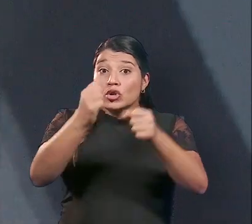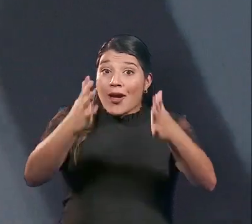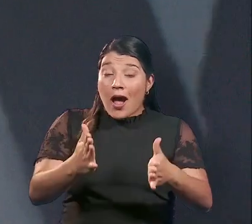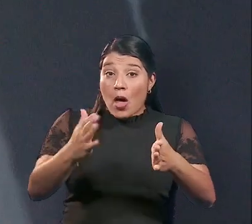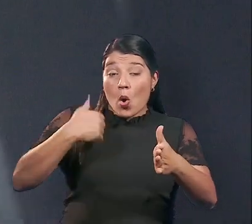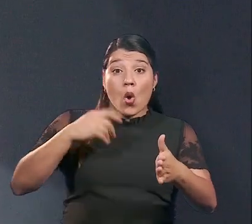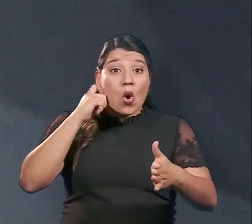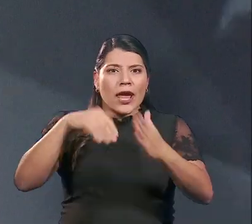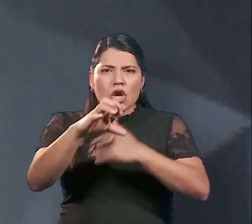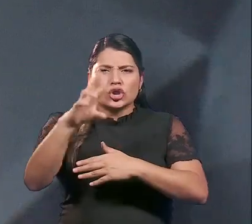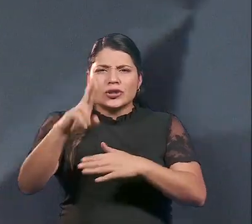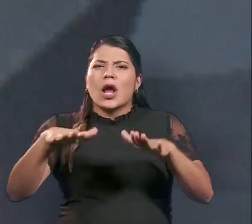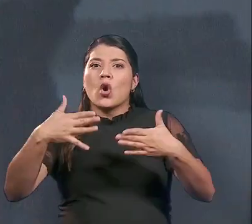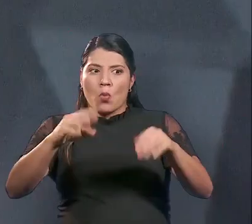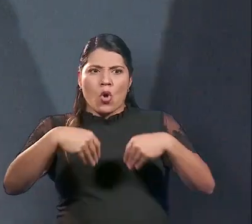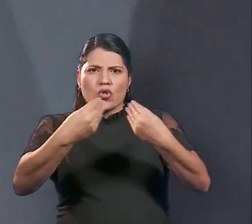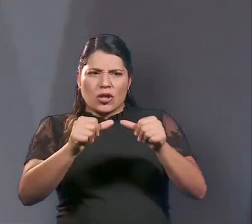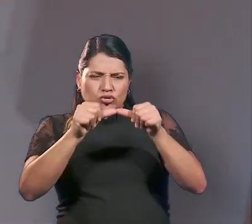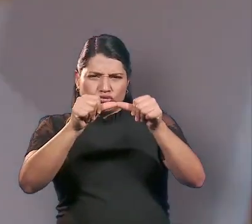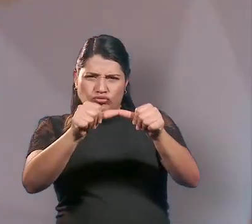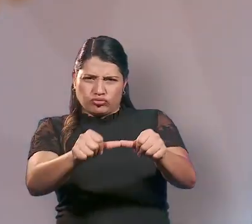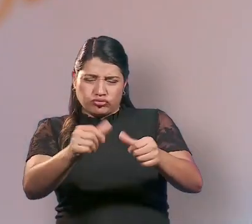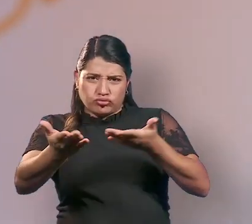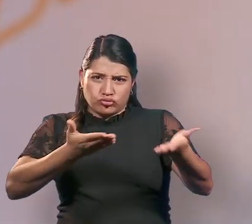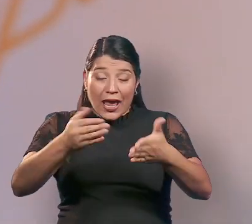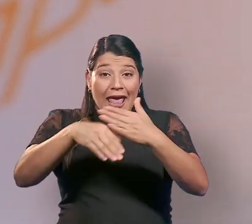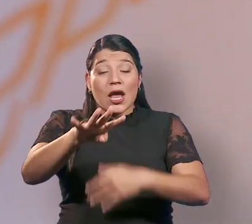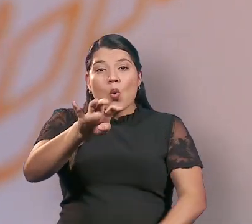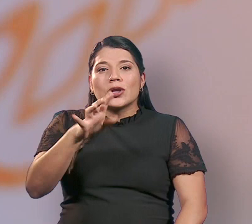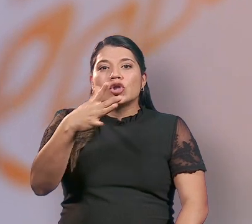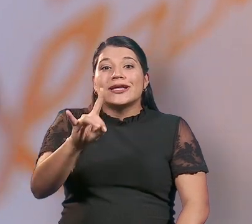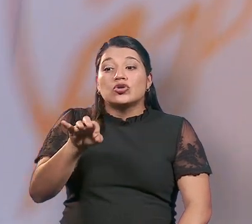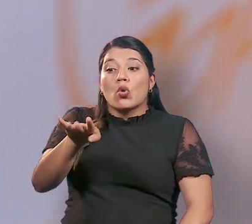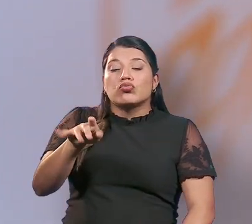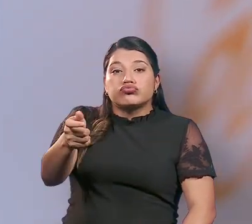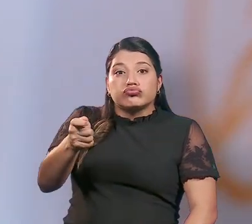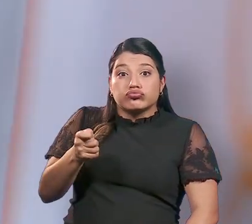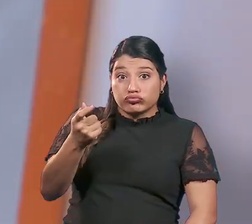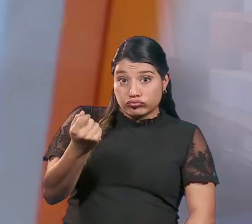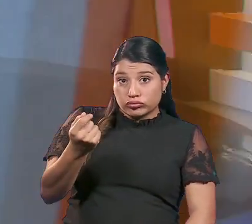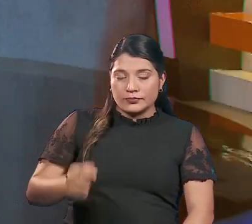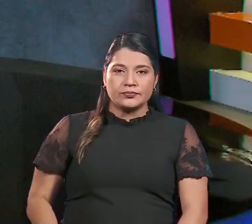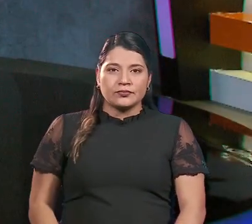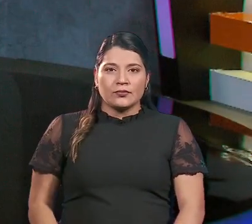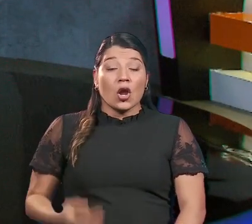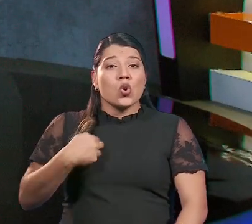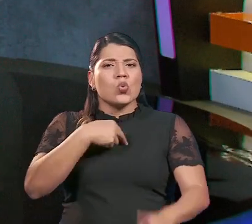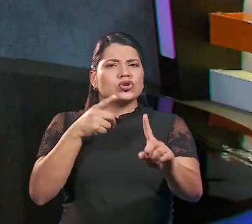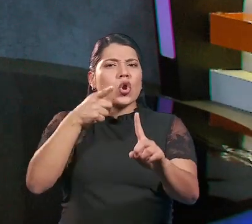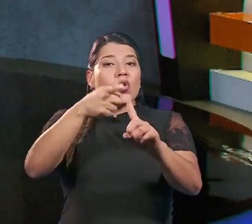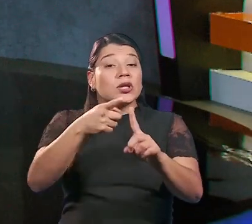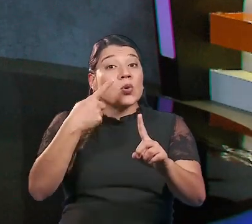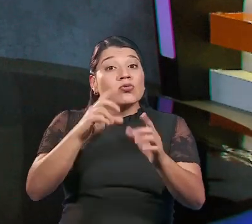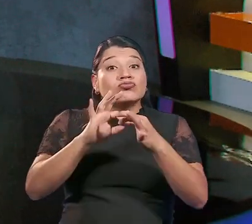trabajadoras del país dando servicio permanente en sus 418 cajeros automáticos. Nuestros